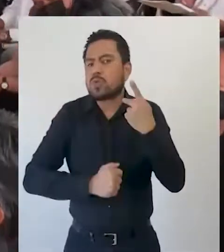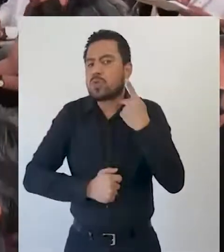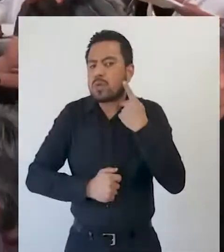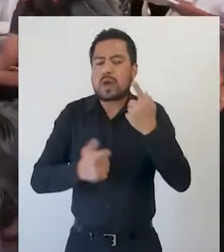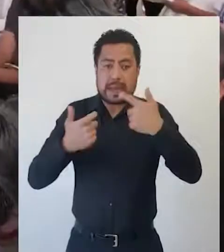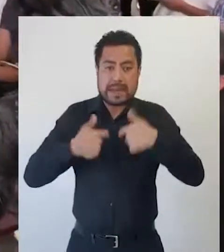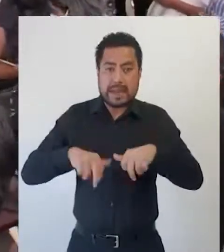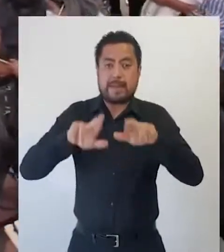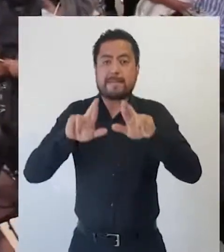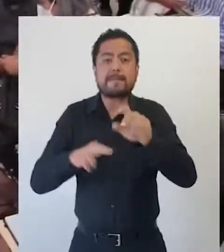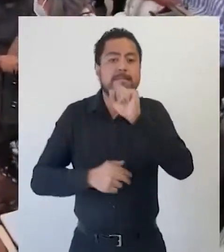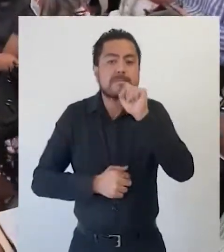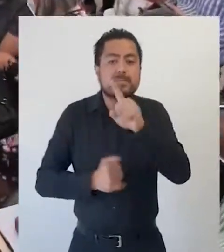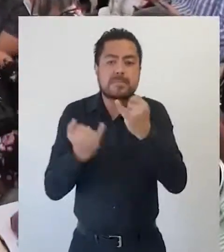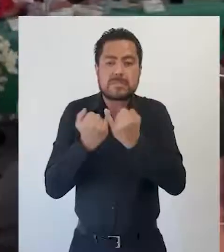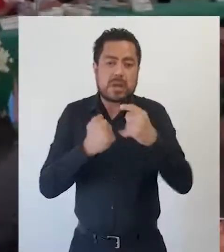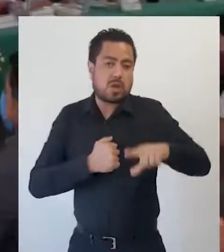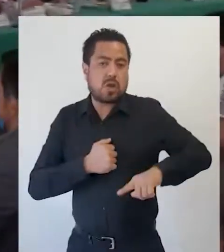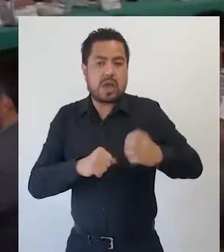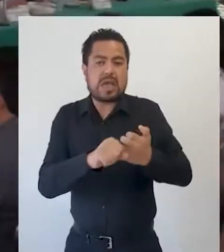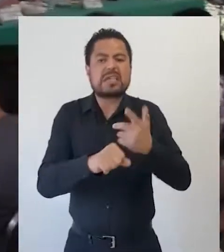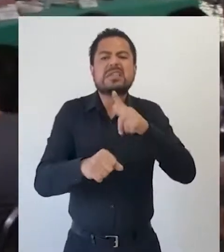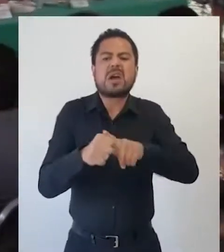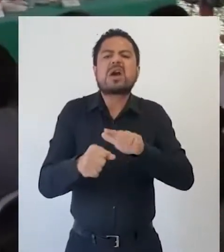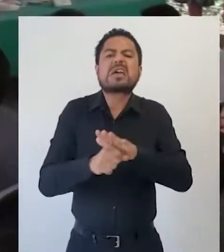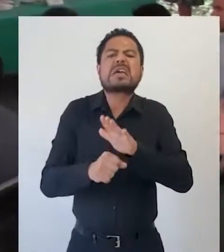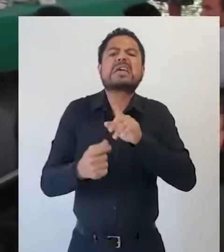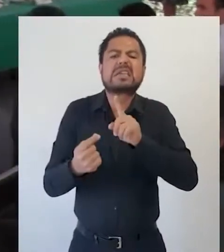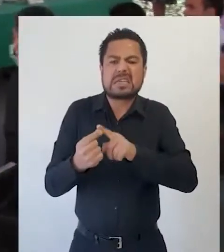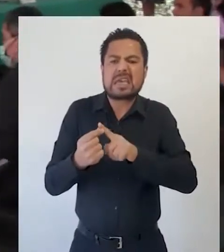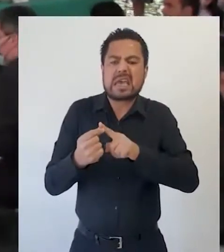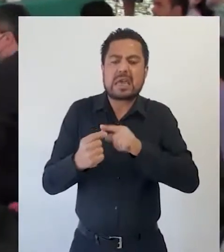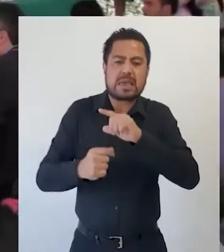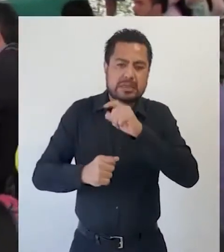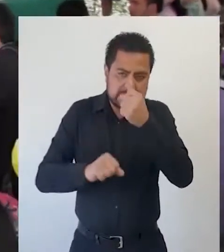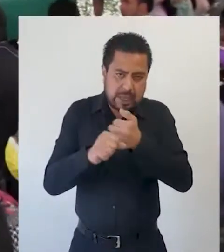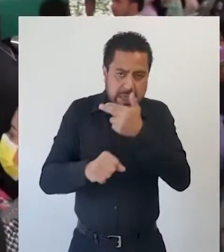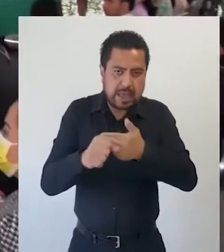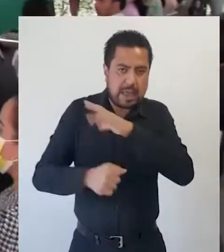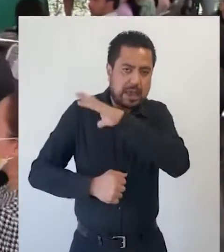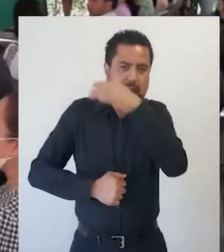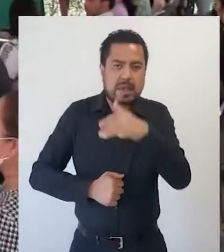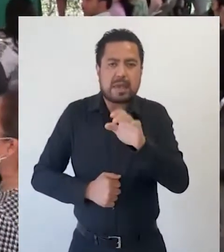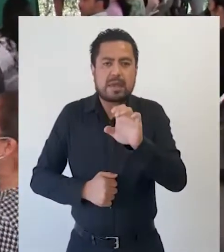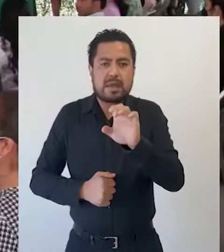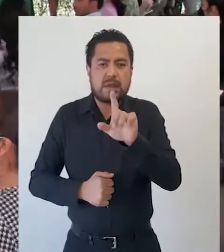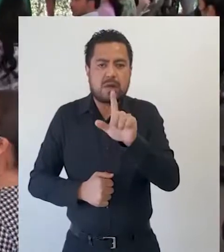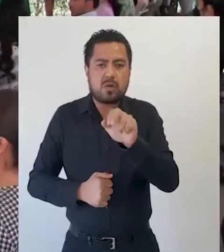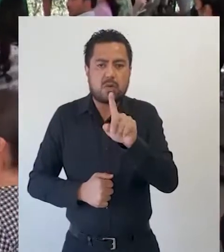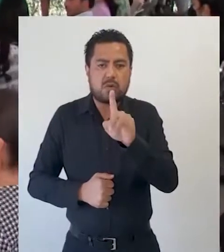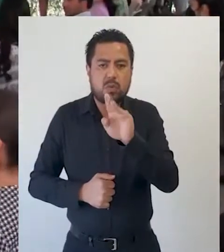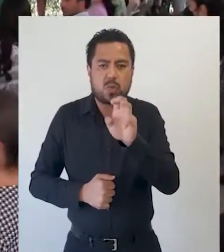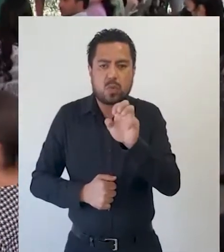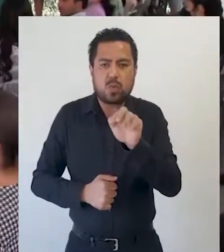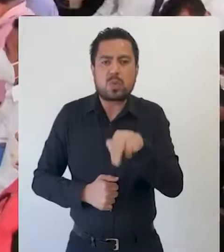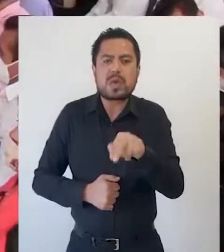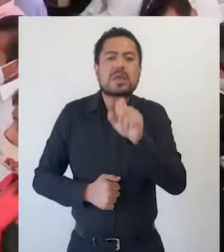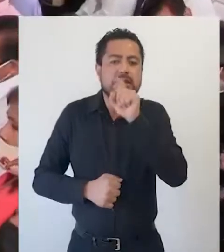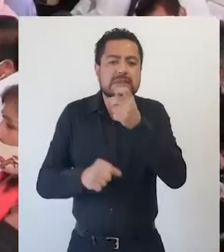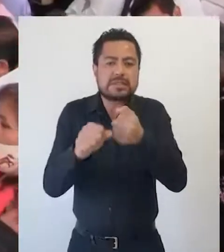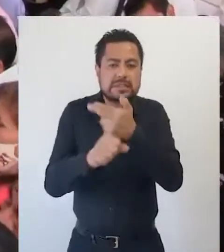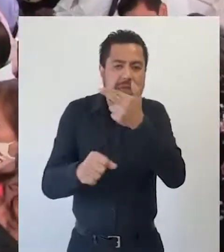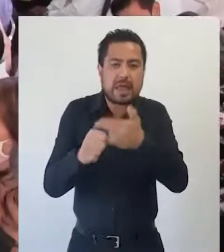en representación del Ejecutivo Estatal estuvo el secretario general de Gobierno, Ludwig Marcial Reynoso Núñez, y el